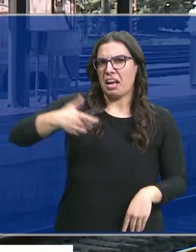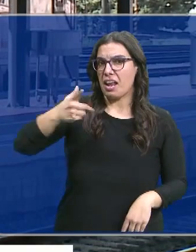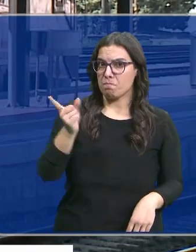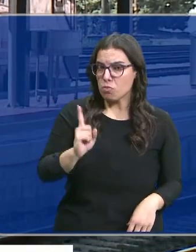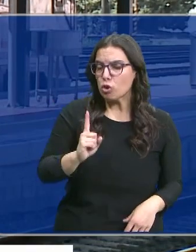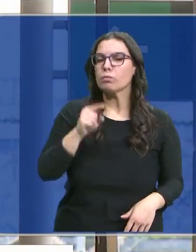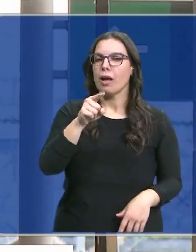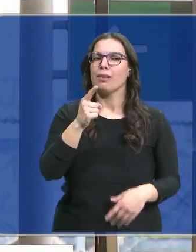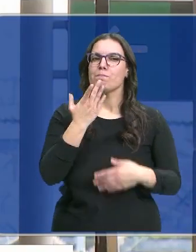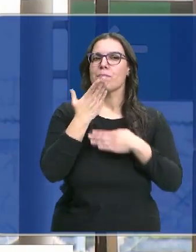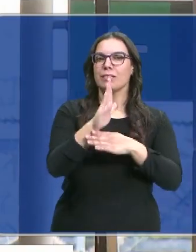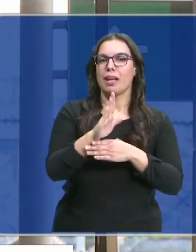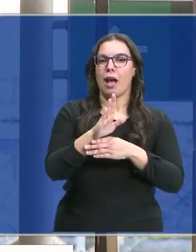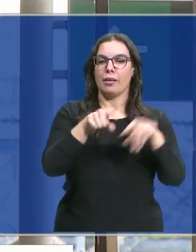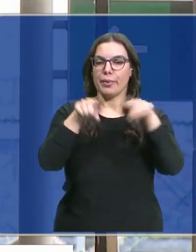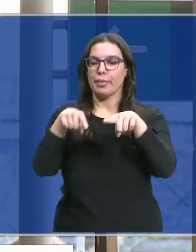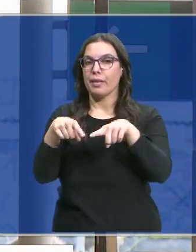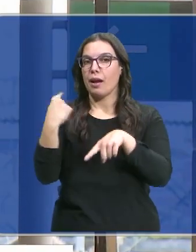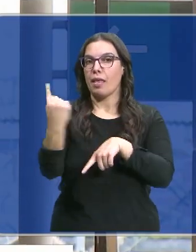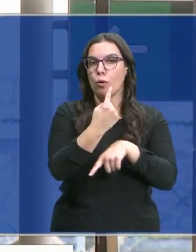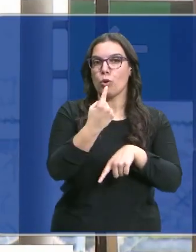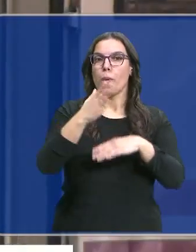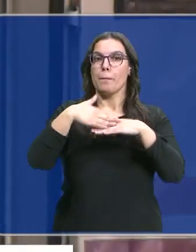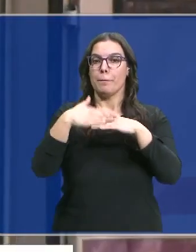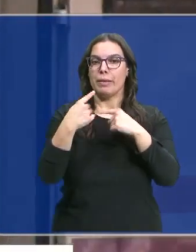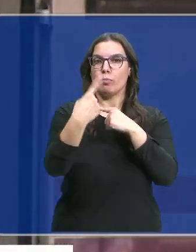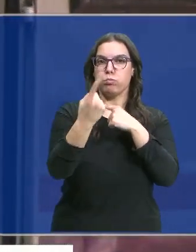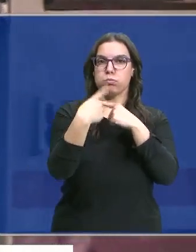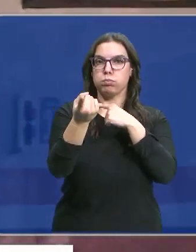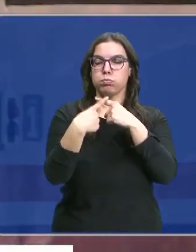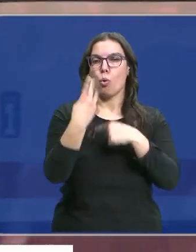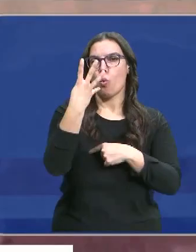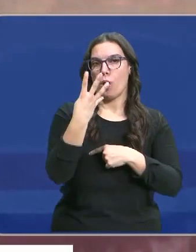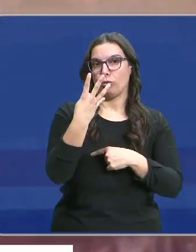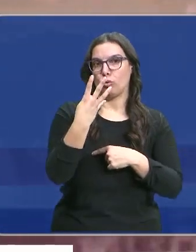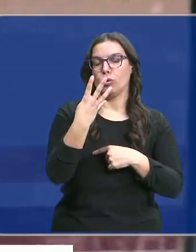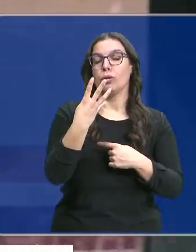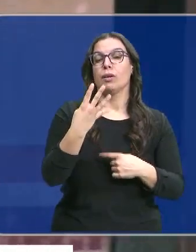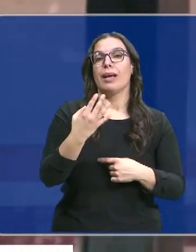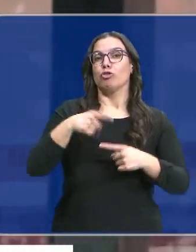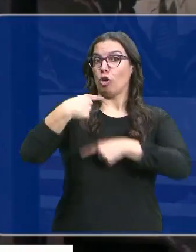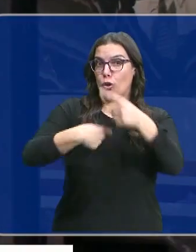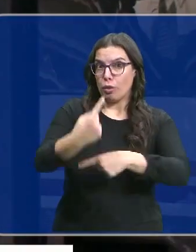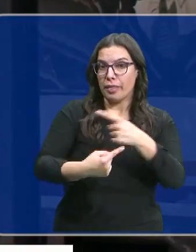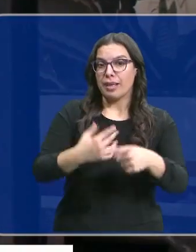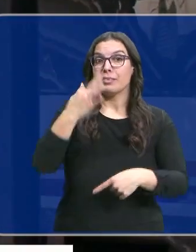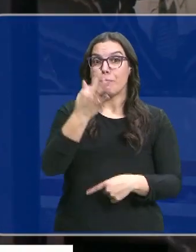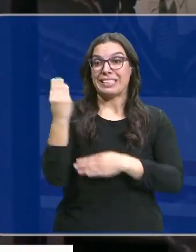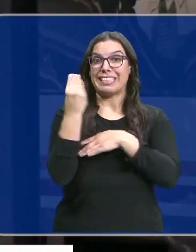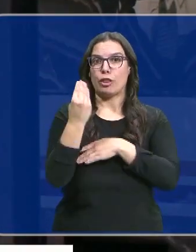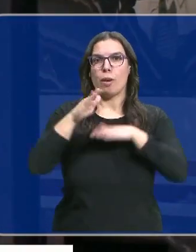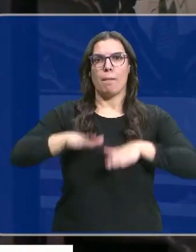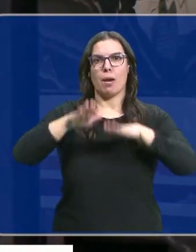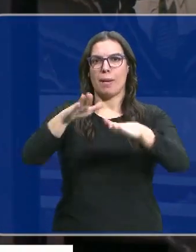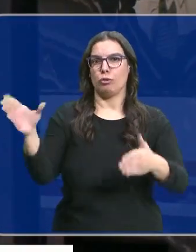de implantar y en ella plantean que cada trayecto tenga al menos cuatro servicios de ida y vuelta cada día y que sean trenes que hagan parada en todas las